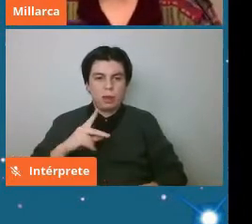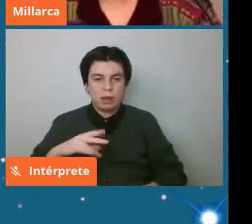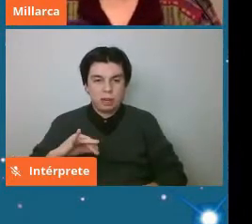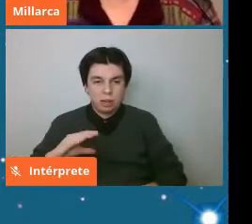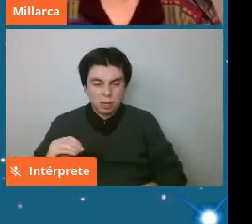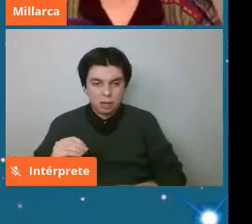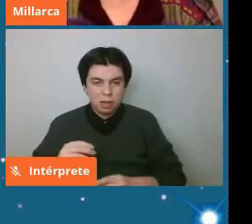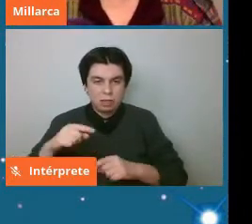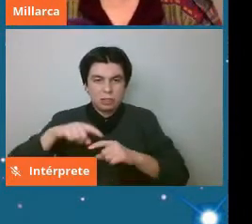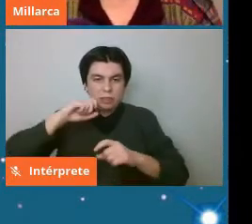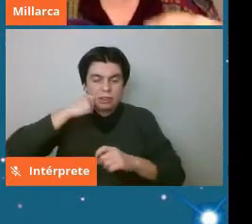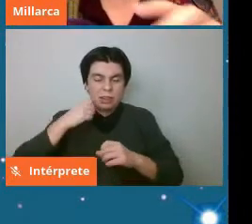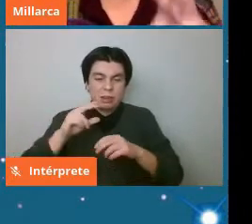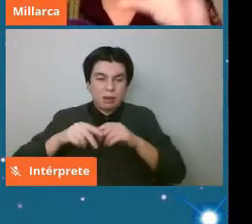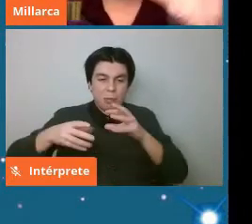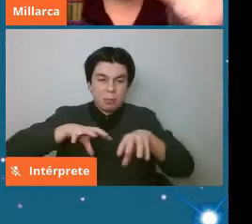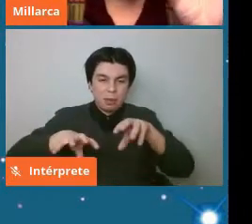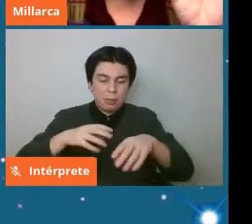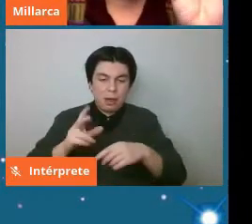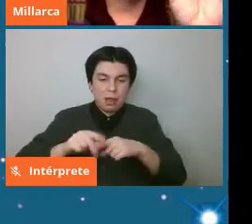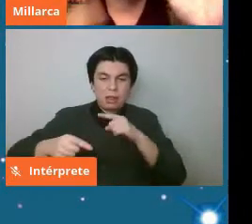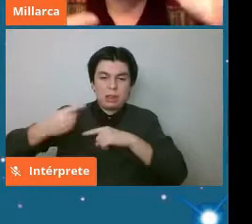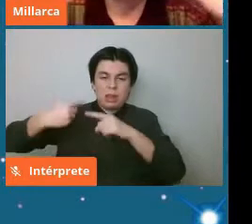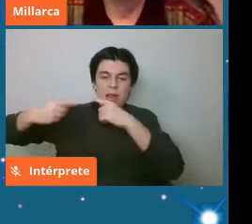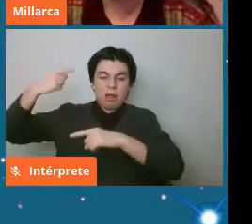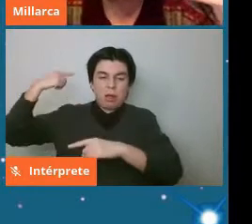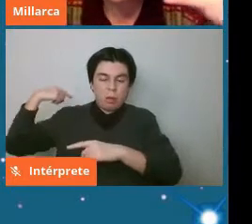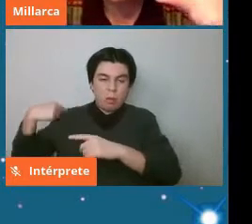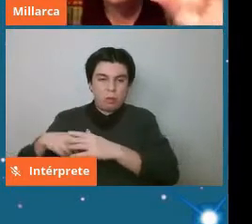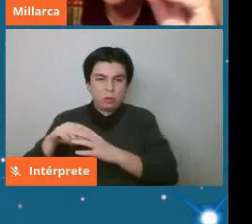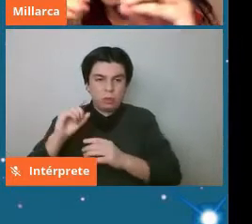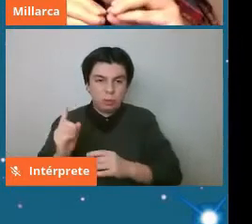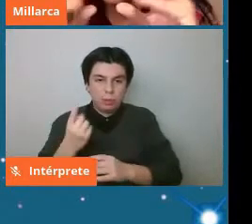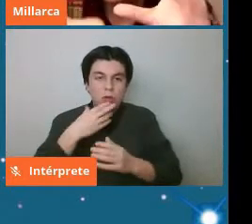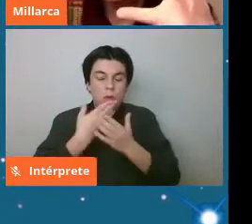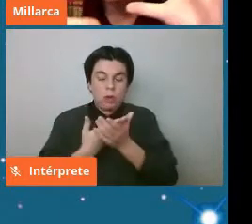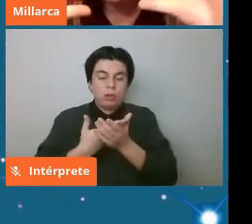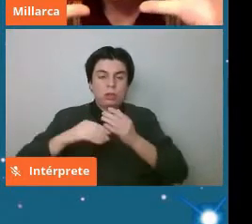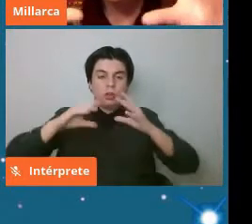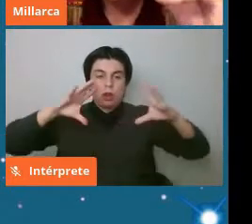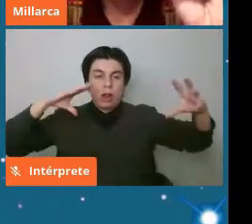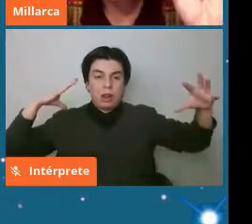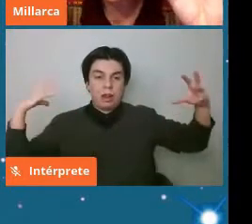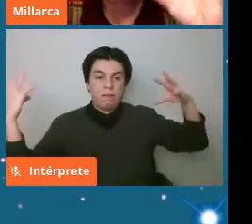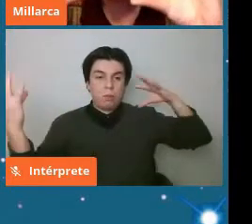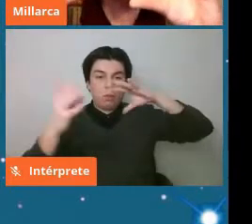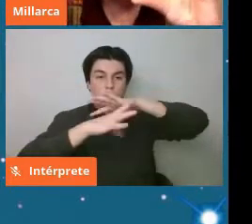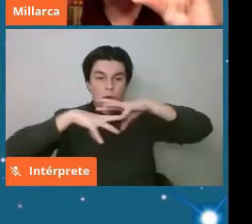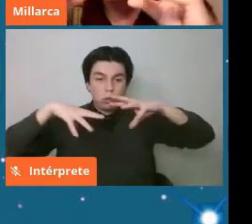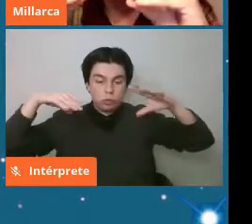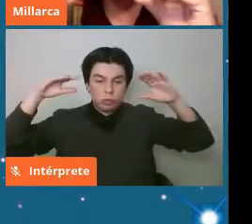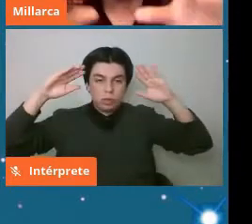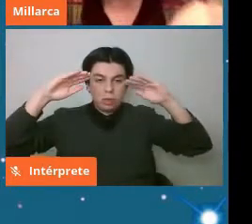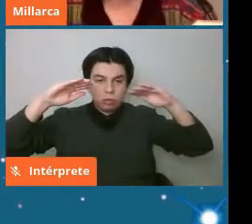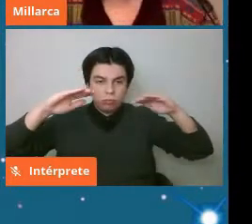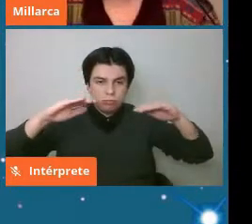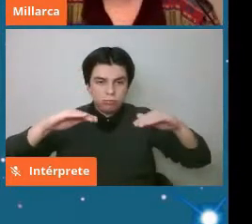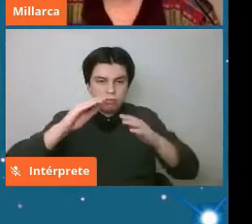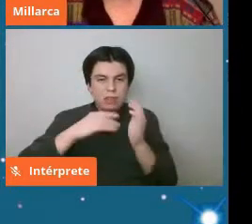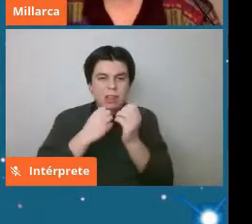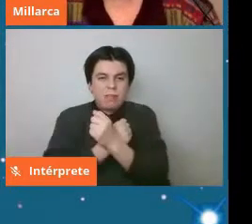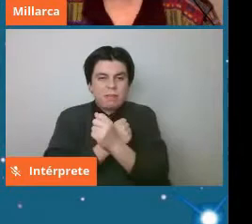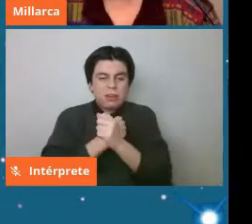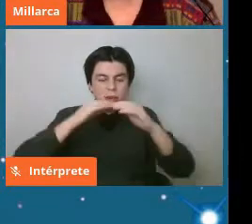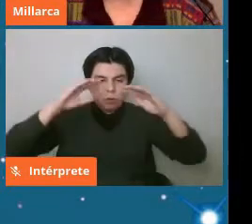sistema solar son los primeros condensados cuando la nebulosa empezó a condensar a bajar la temperatura se generaron